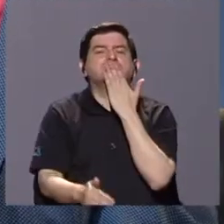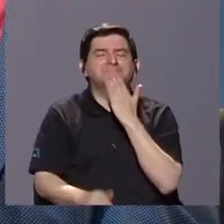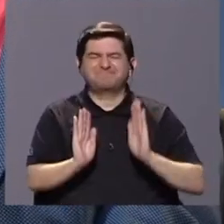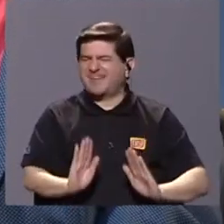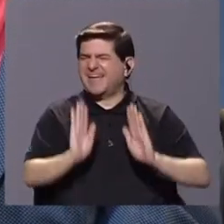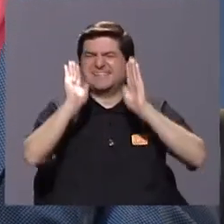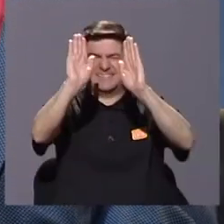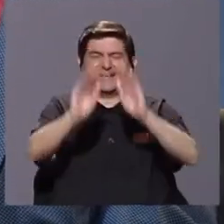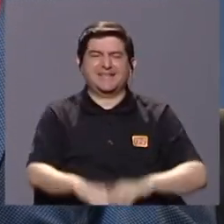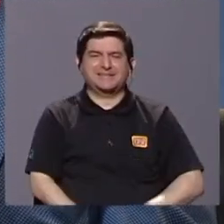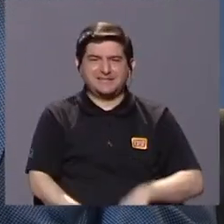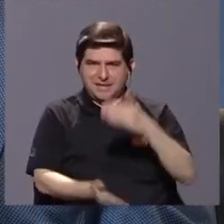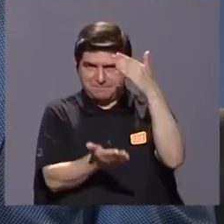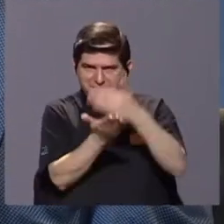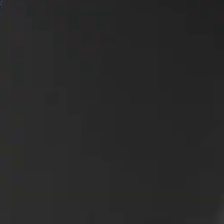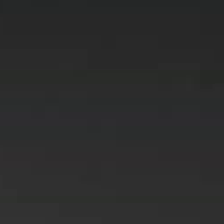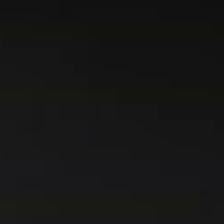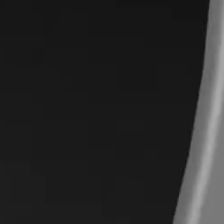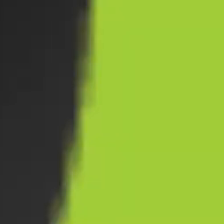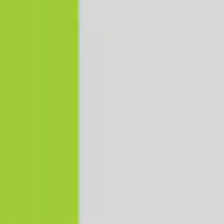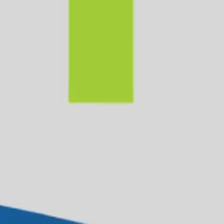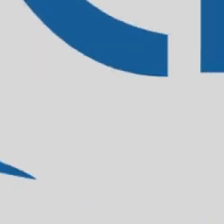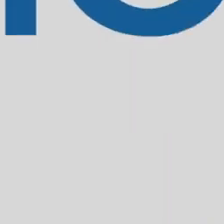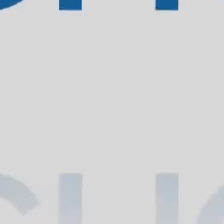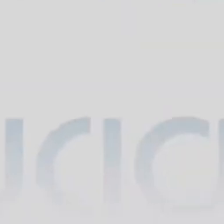Excelente. Hagamos una segunda pausa y ya regresamos.